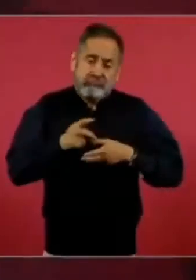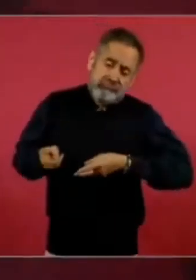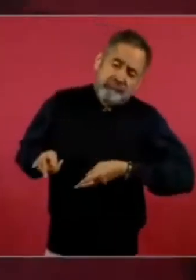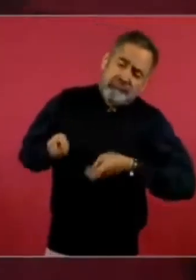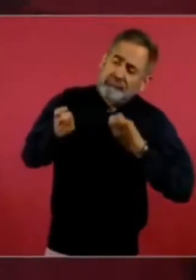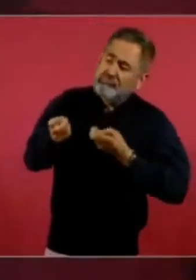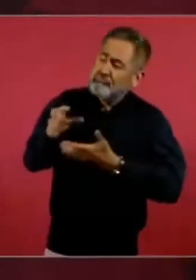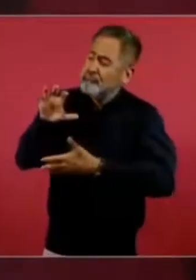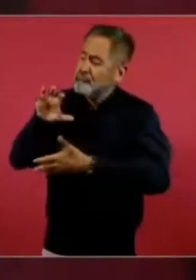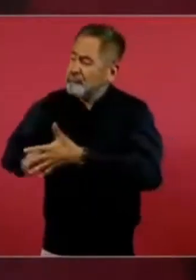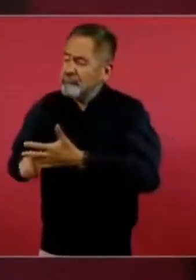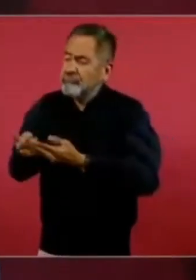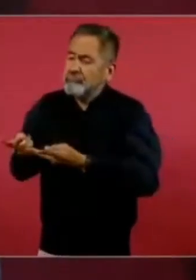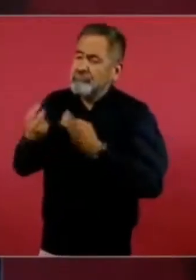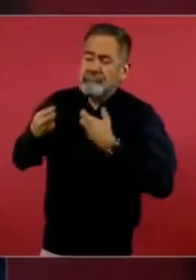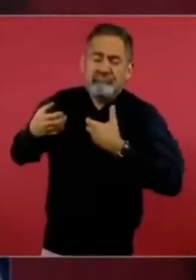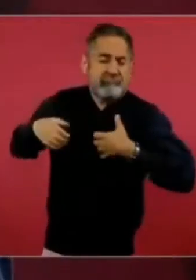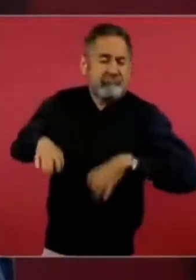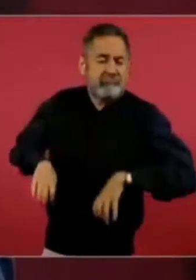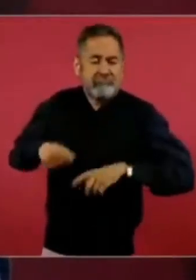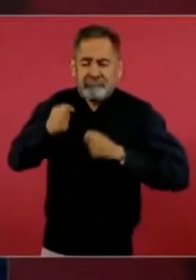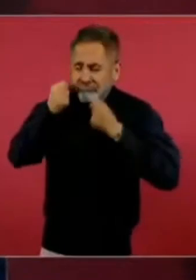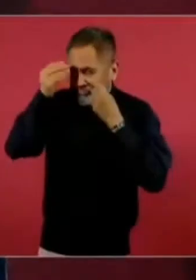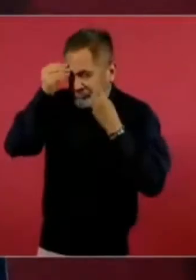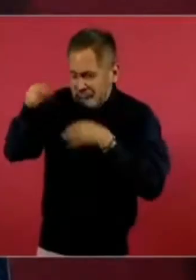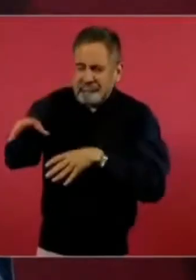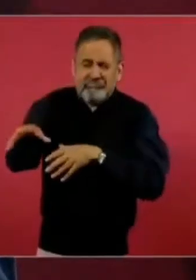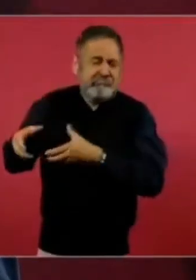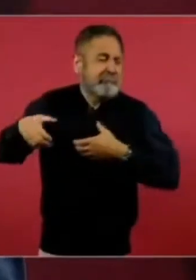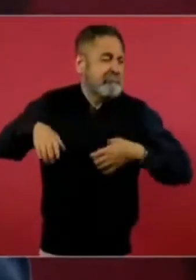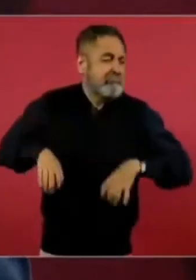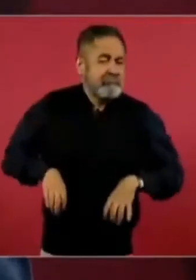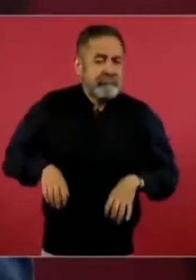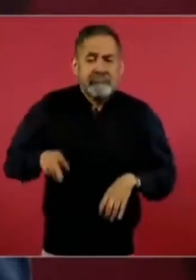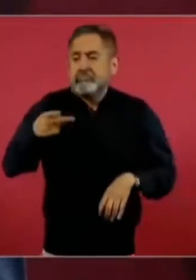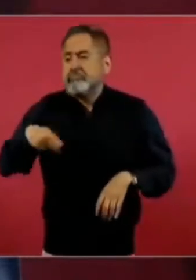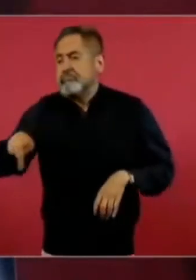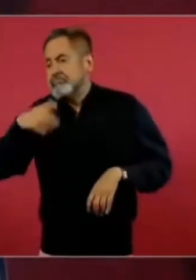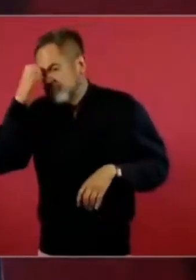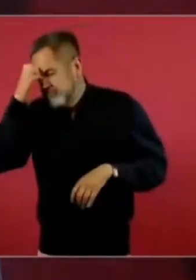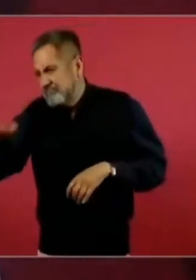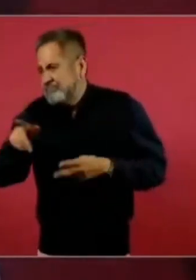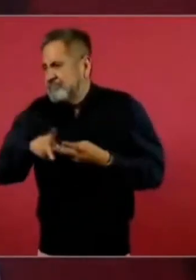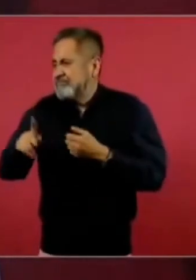robar, que no les importaba ni el pueblo ni el país,